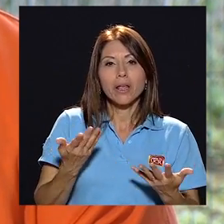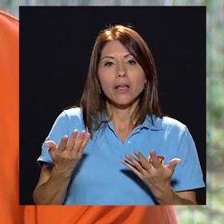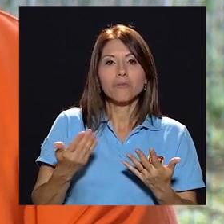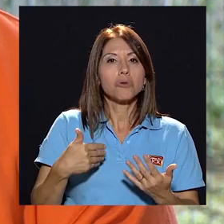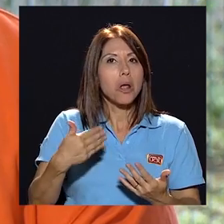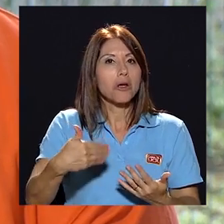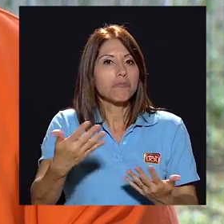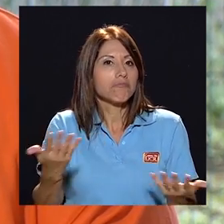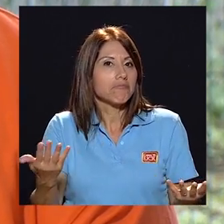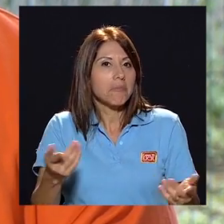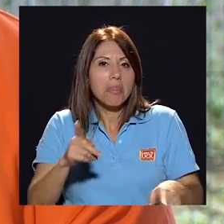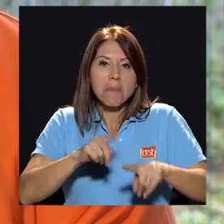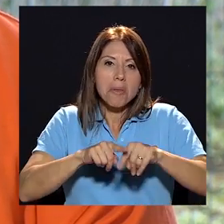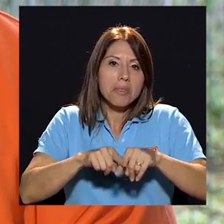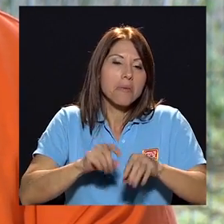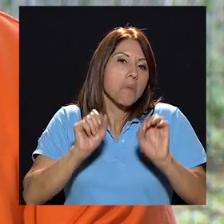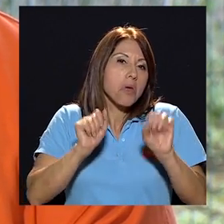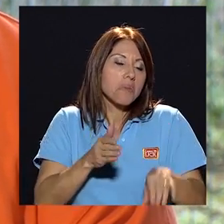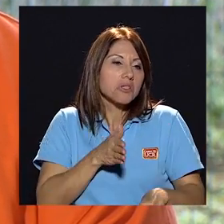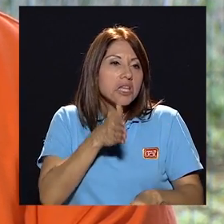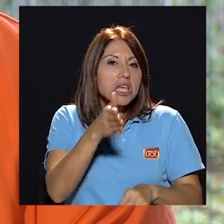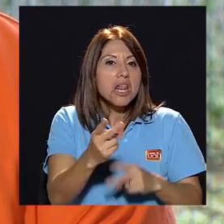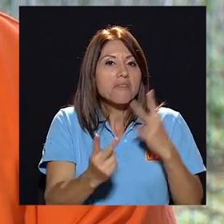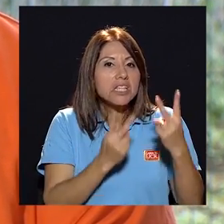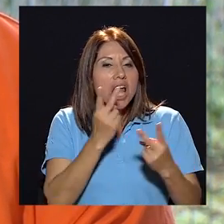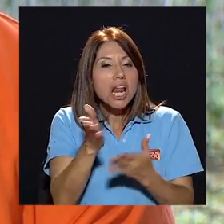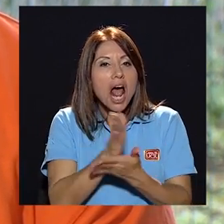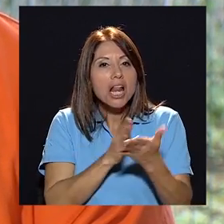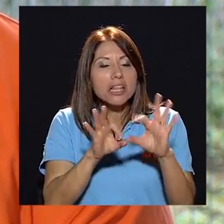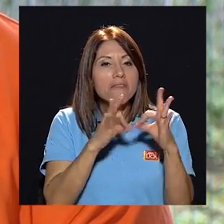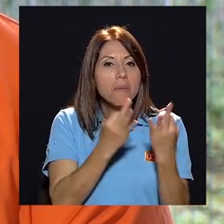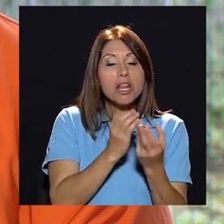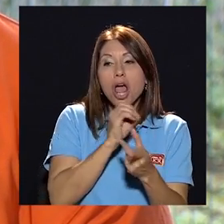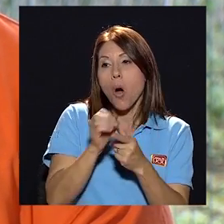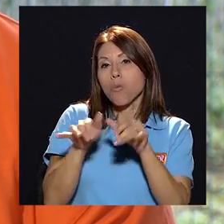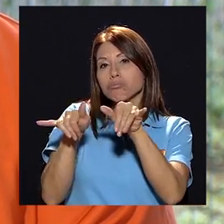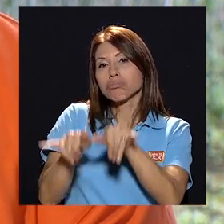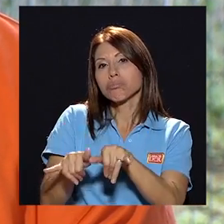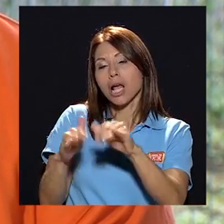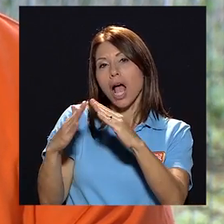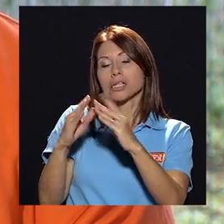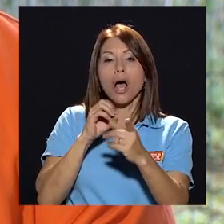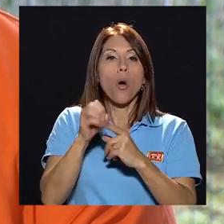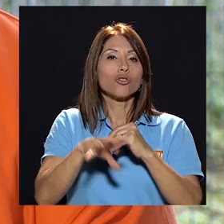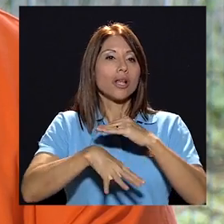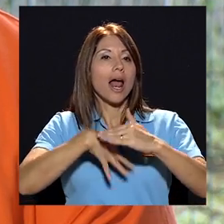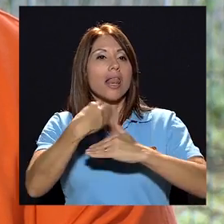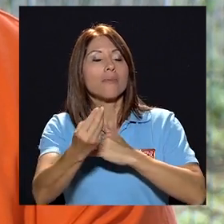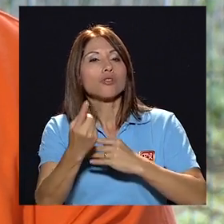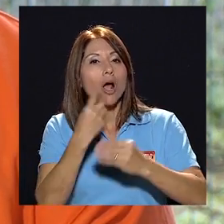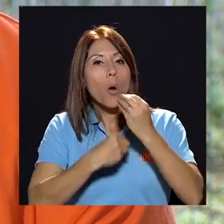Luego nos... Es variado. Podemos ir a visitar a algún familiar, nos quedamos en la casa, salimos a comer, compartimos.